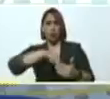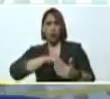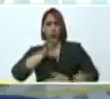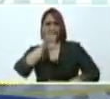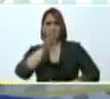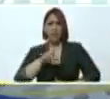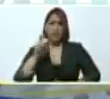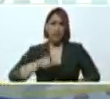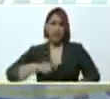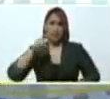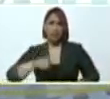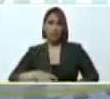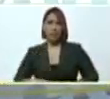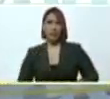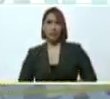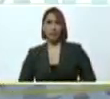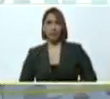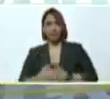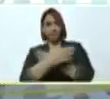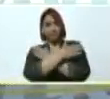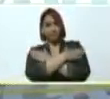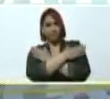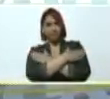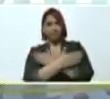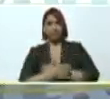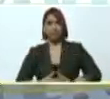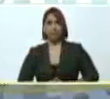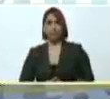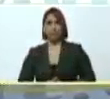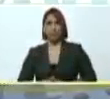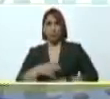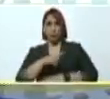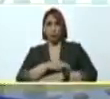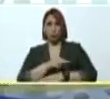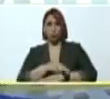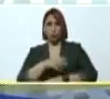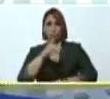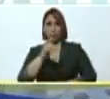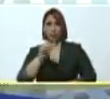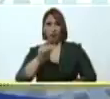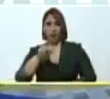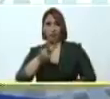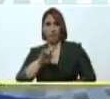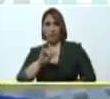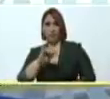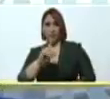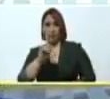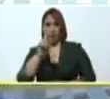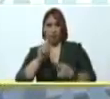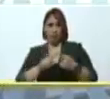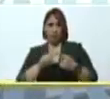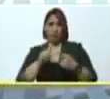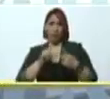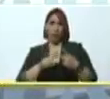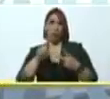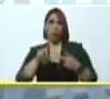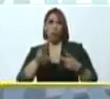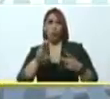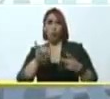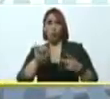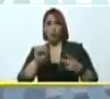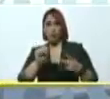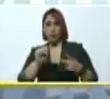lo necesita. Así que felicitaciones al doctor David Arana, al doctor Luis Montaño